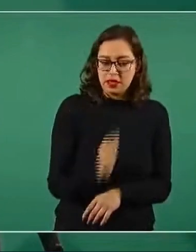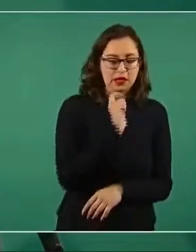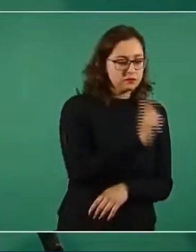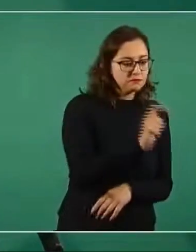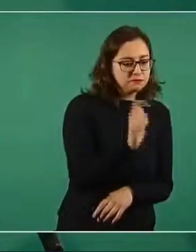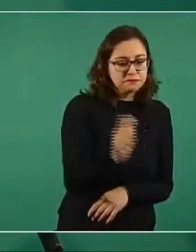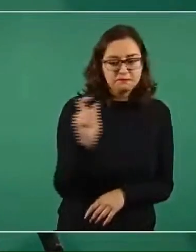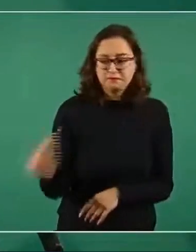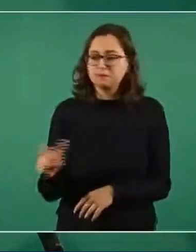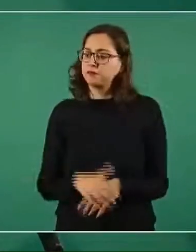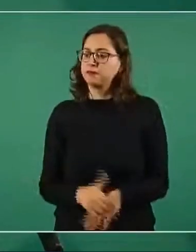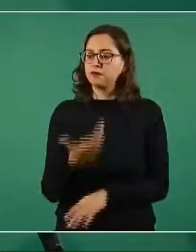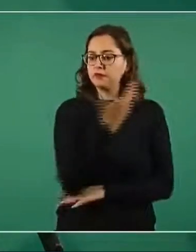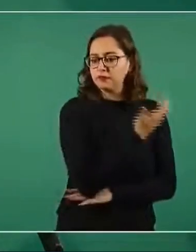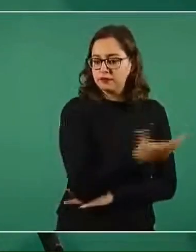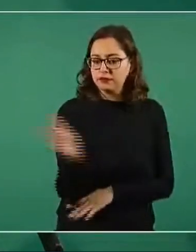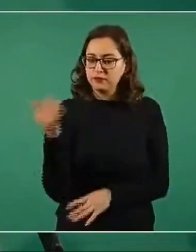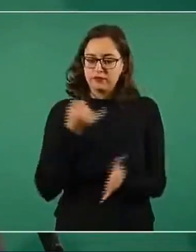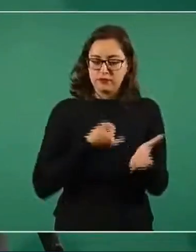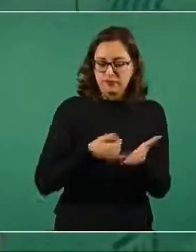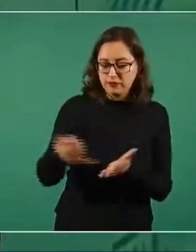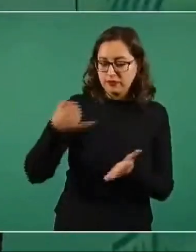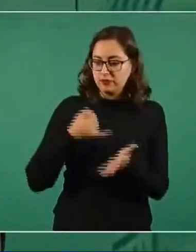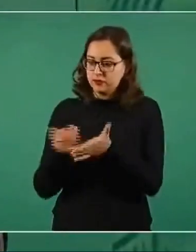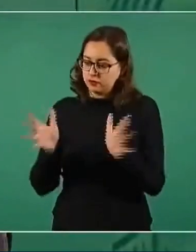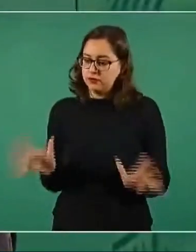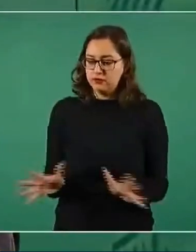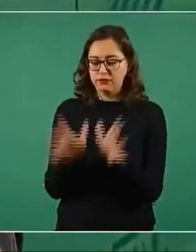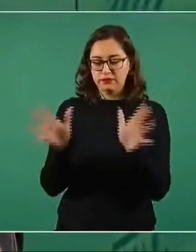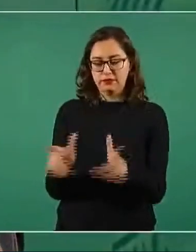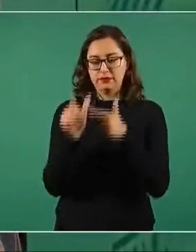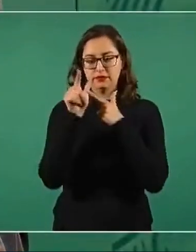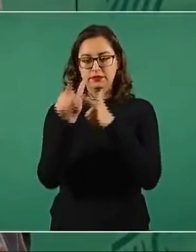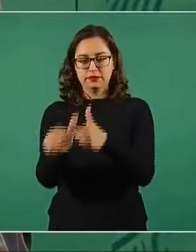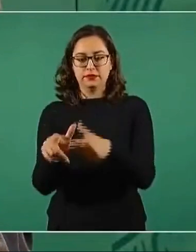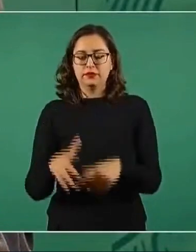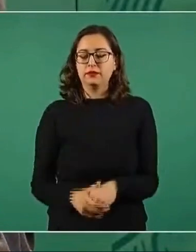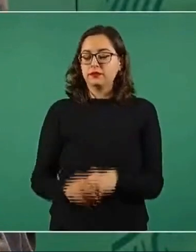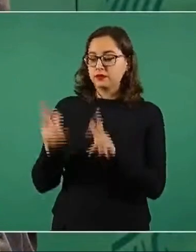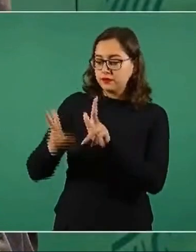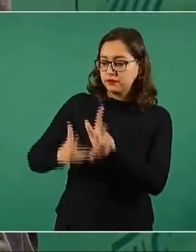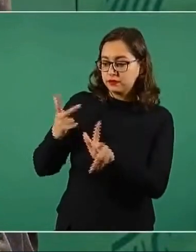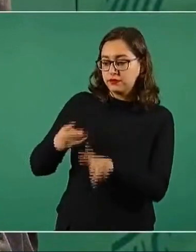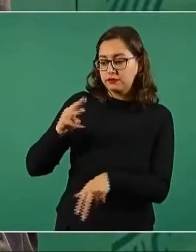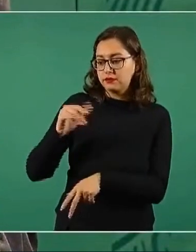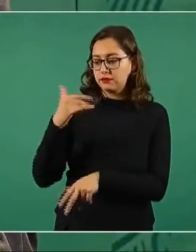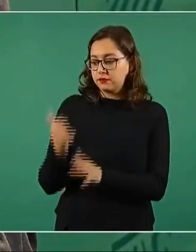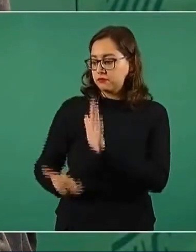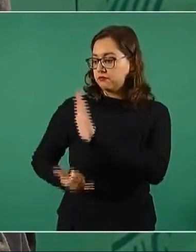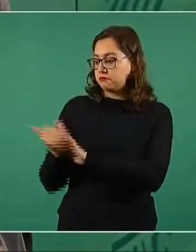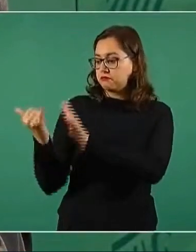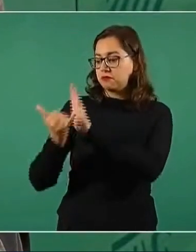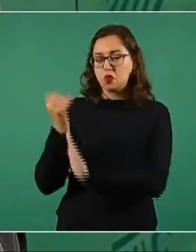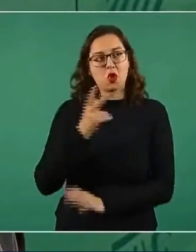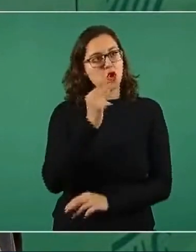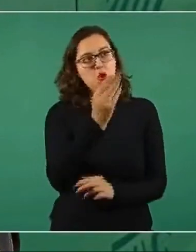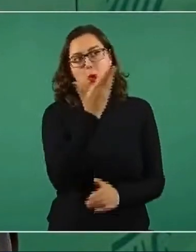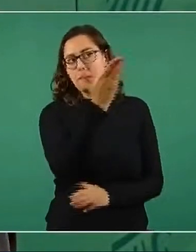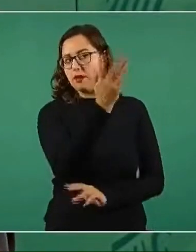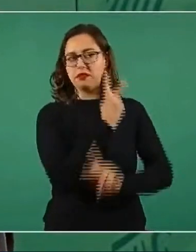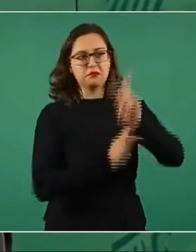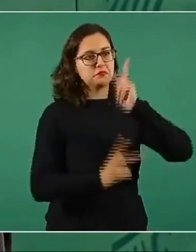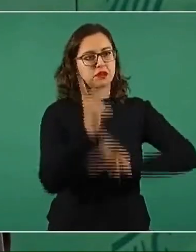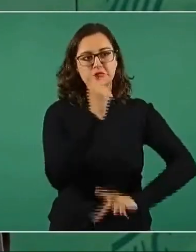financiando con presupuesto, sin deuda, el Tren Maya, el proyecto del